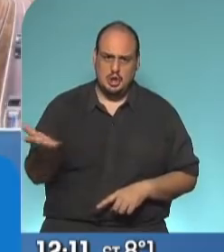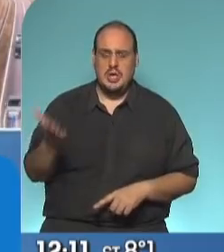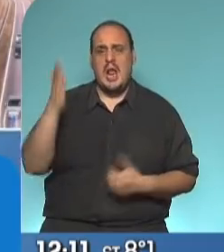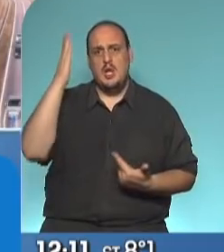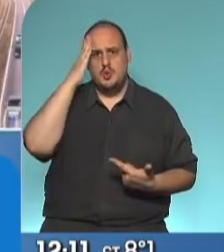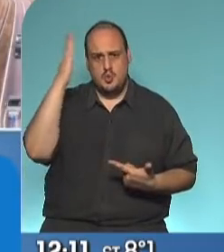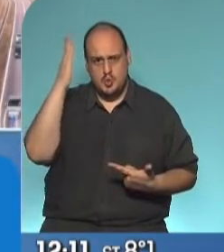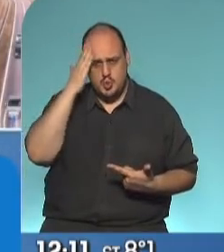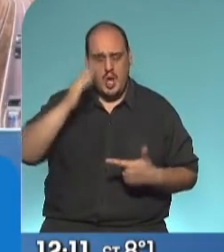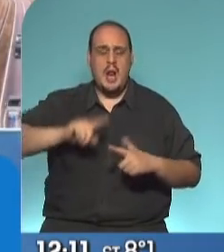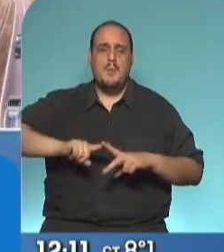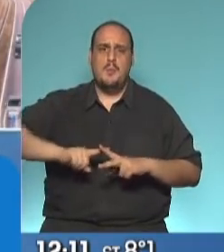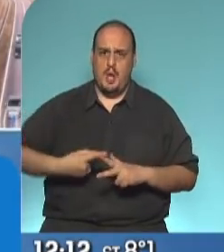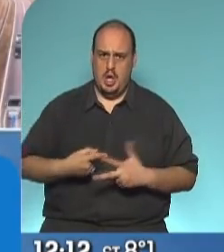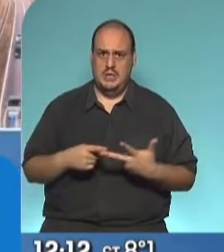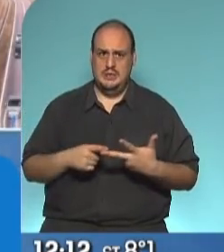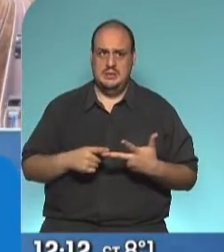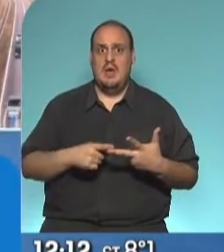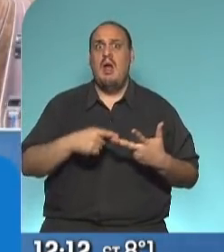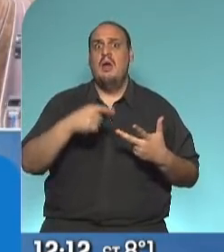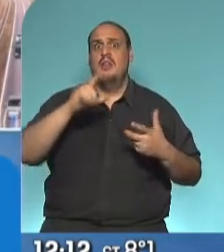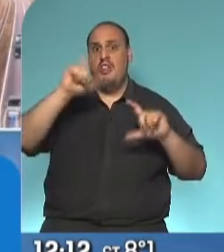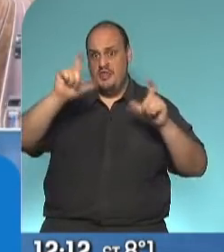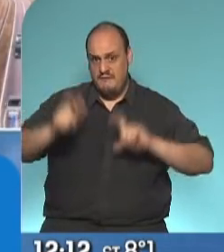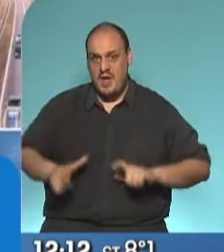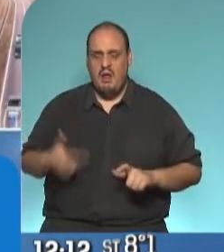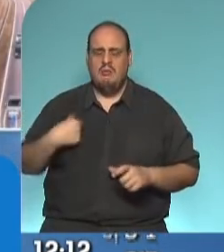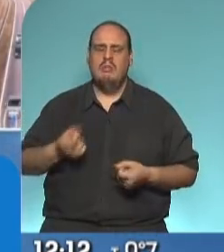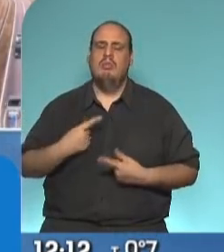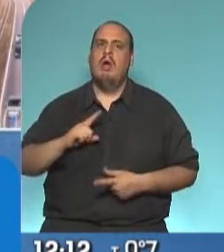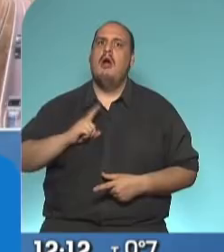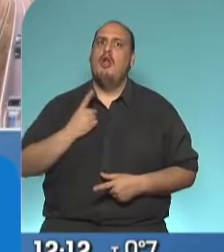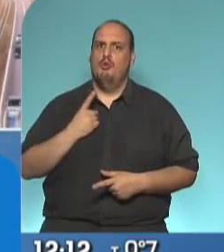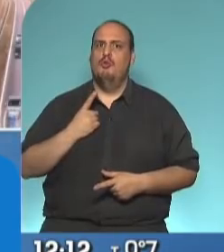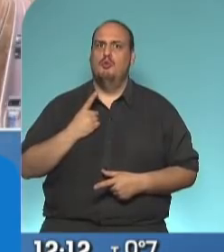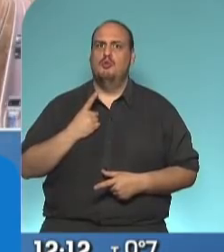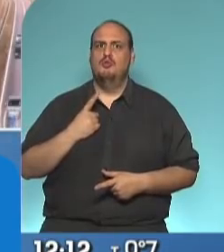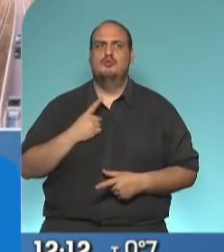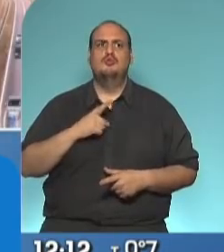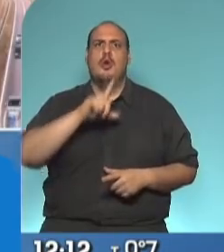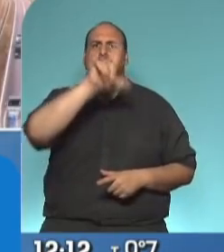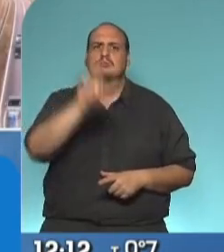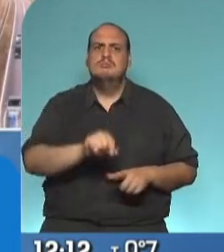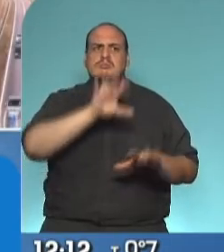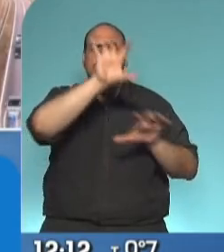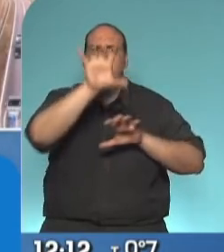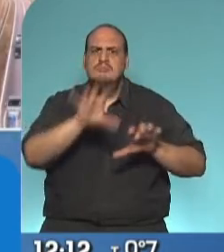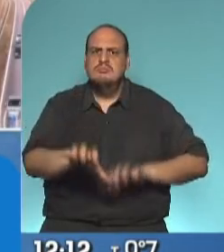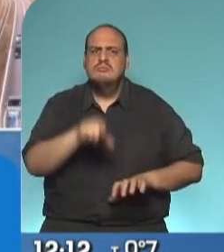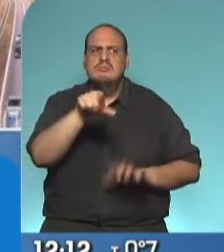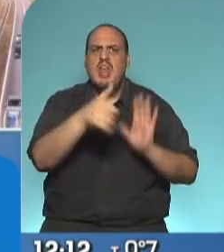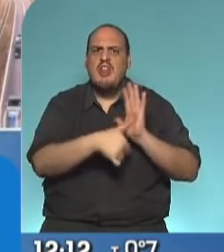cultural, política y estas diferencias nos enorgullecen. Todas sus regiones, sus territorios, sus